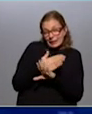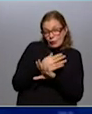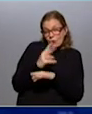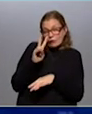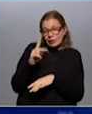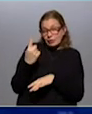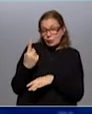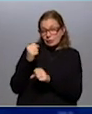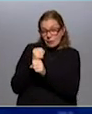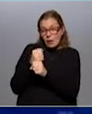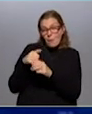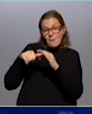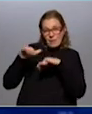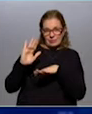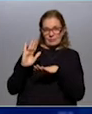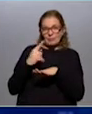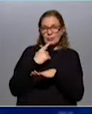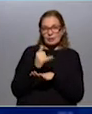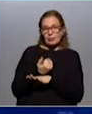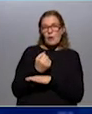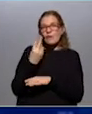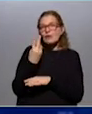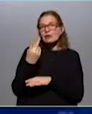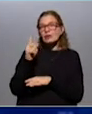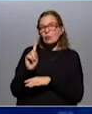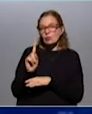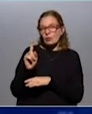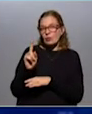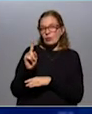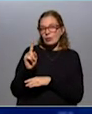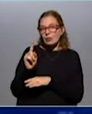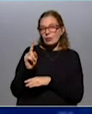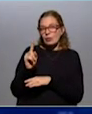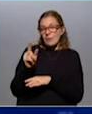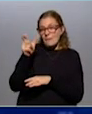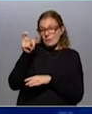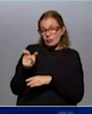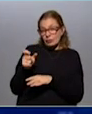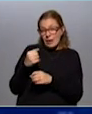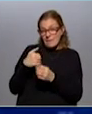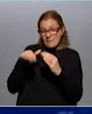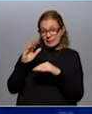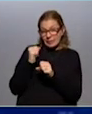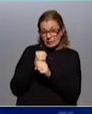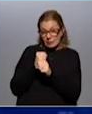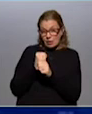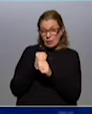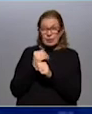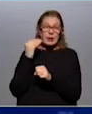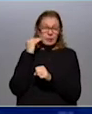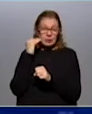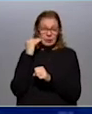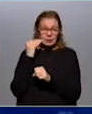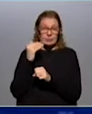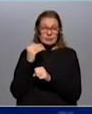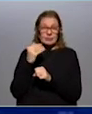21 empleos más de lo que había. ¿Cuándo? ¿Cuándo? 21.000 personas más empleadas en relación a abril tenés. Lo que no